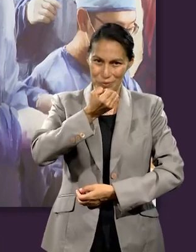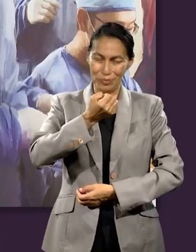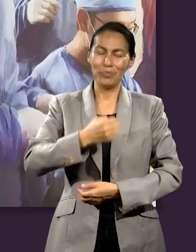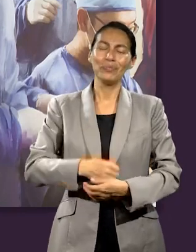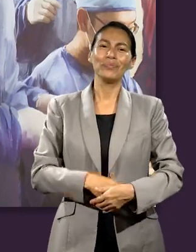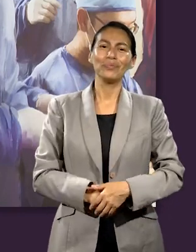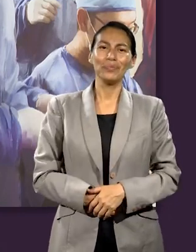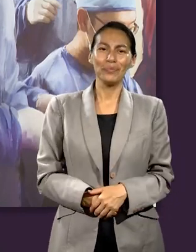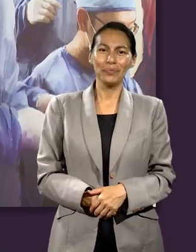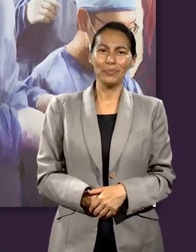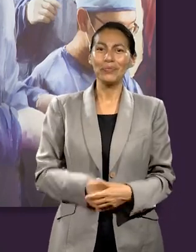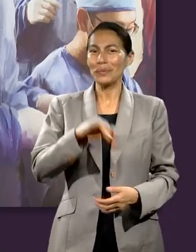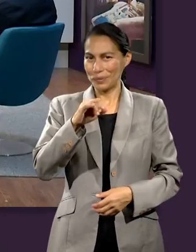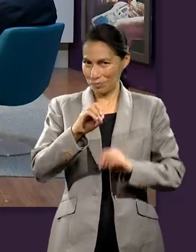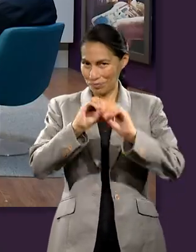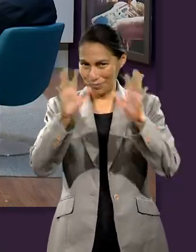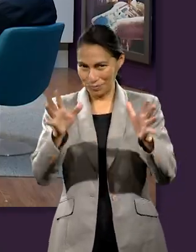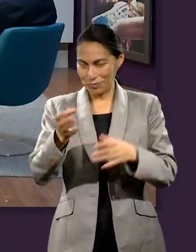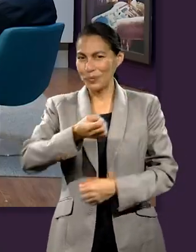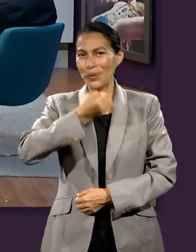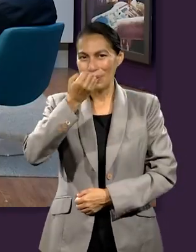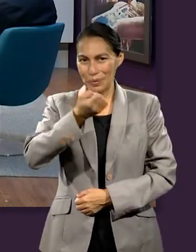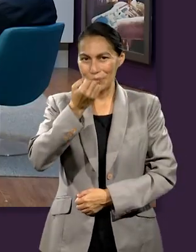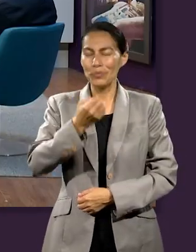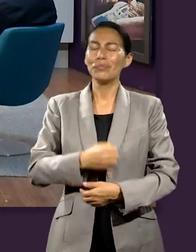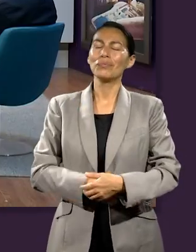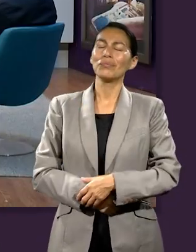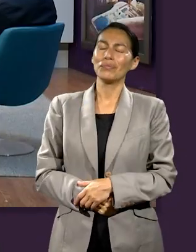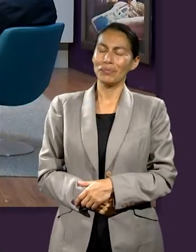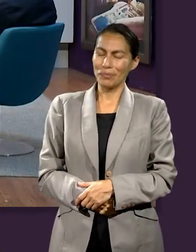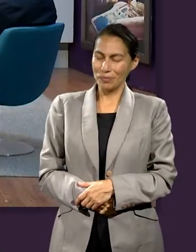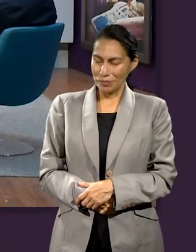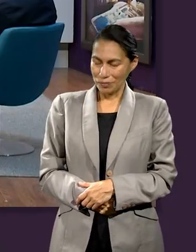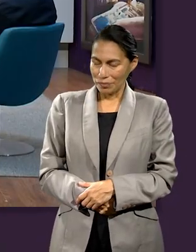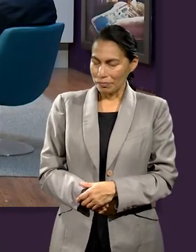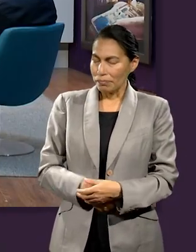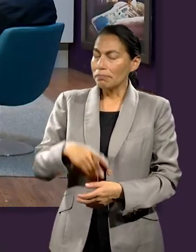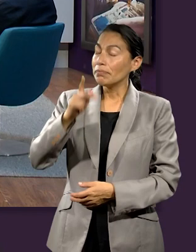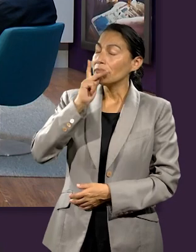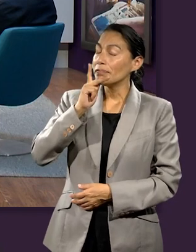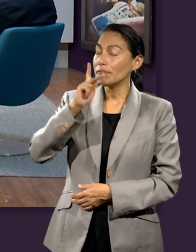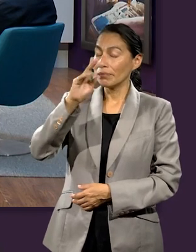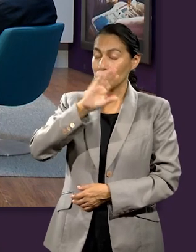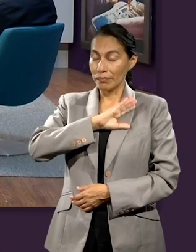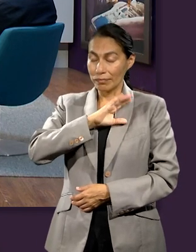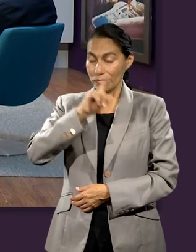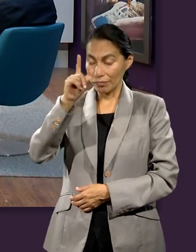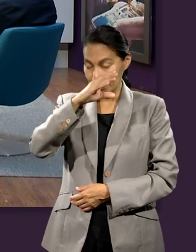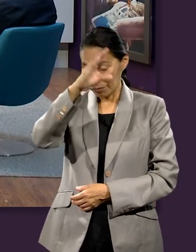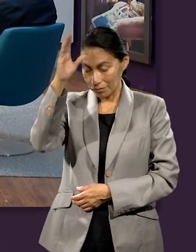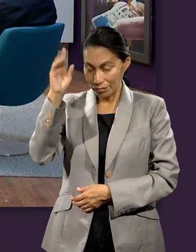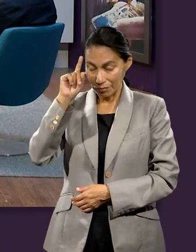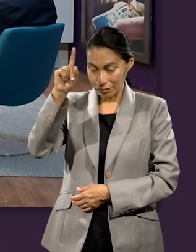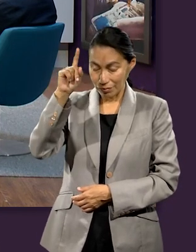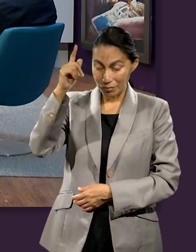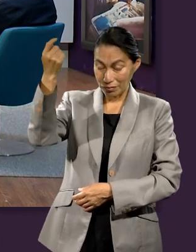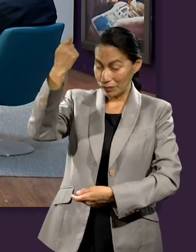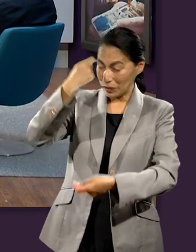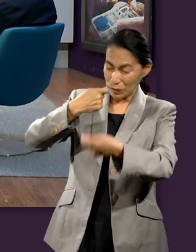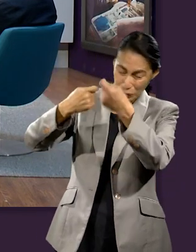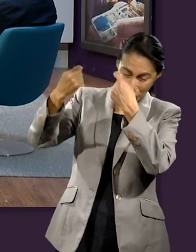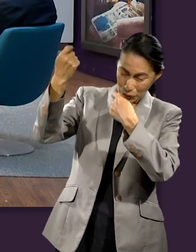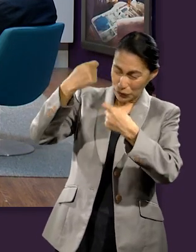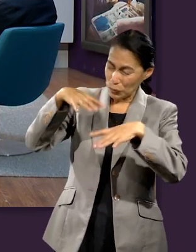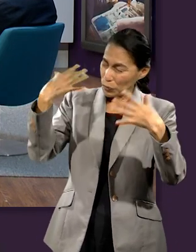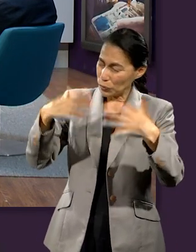Inclinemos el rostro. Oremos. Querido Padre que estás en el cielo, gracias por tus muchas bendiciones. Gracias porque durante esta semana